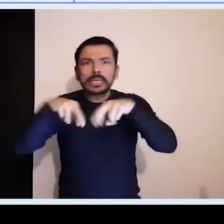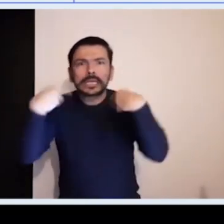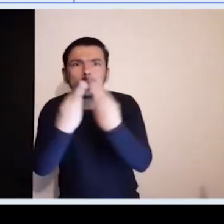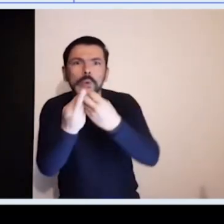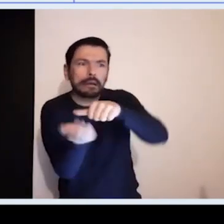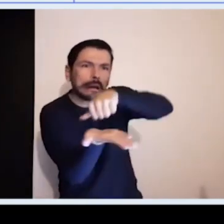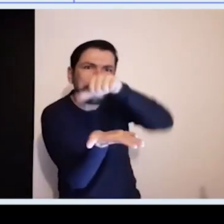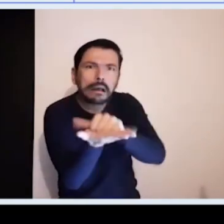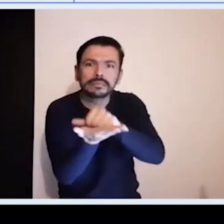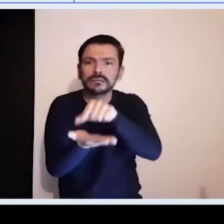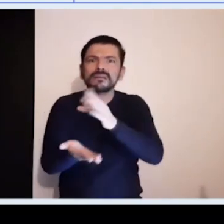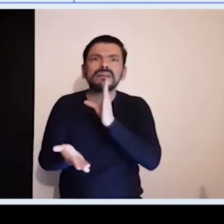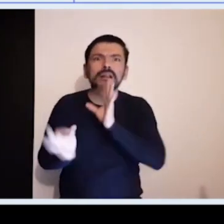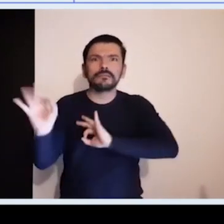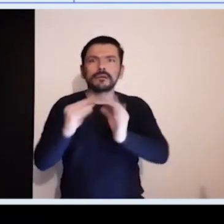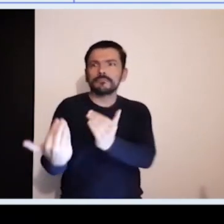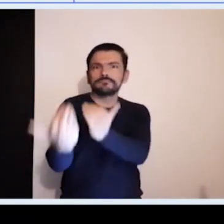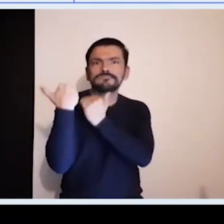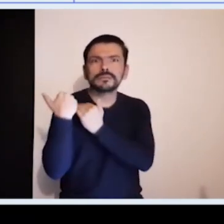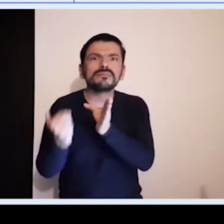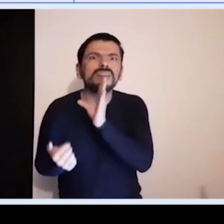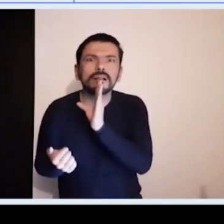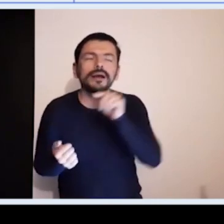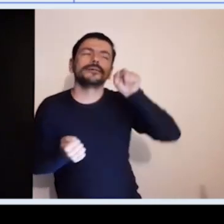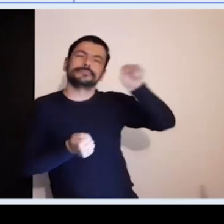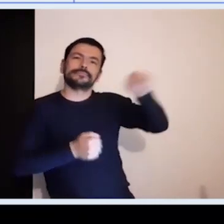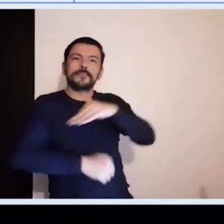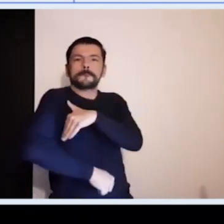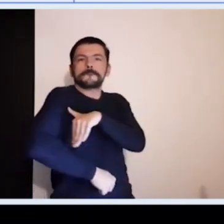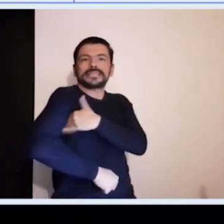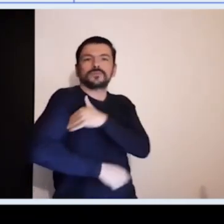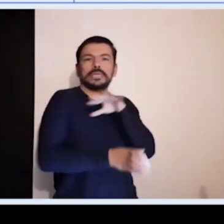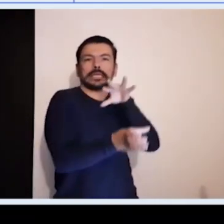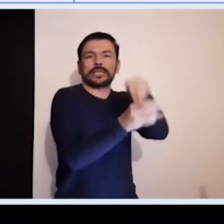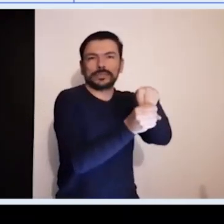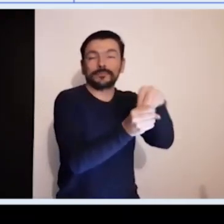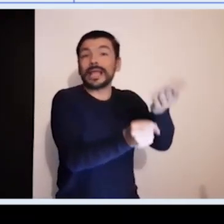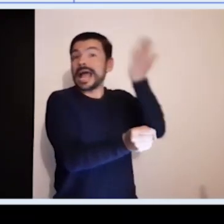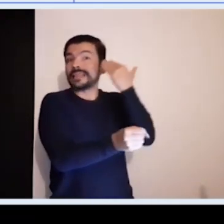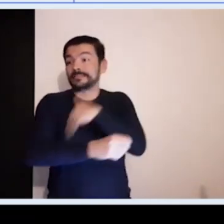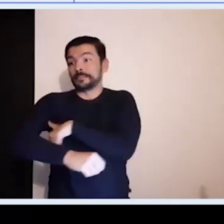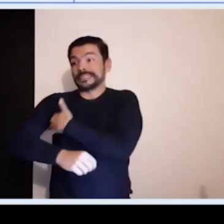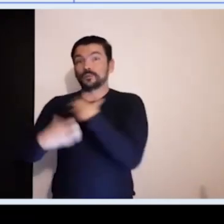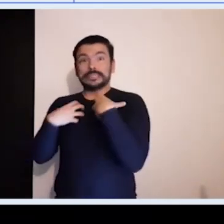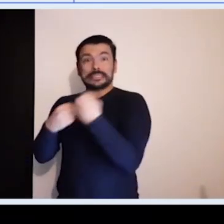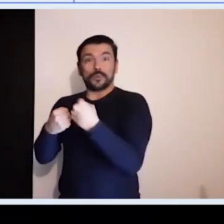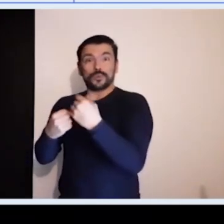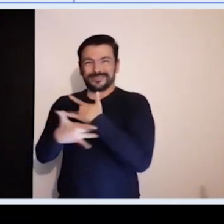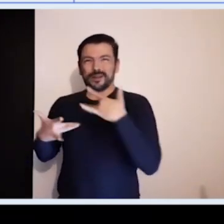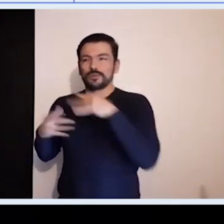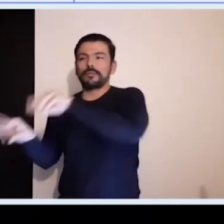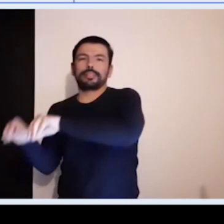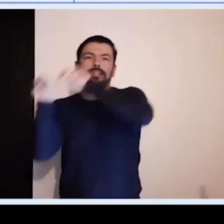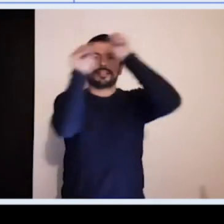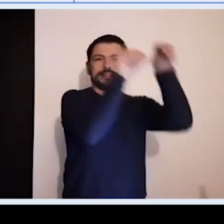El Consejo Nacional de Discapacidad, a su vez, tiene una secretaría técnica. En este momento, la secretaría técnica está a cargo del Ministerio